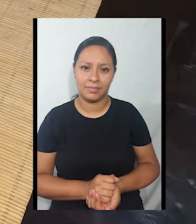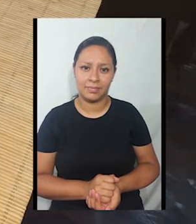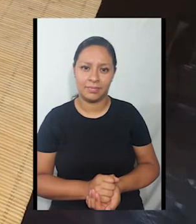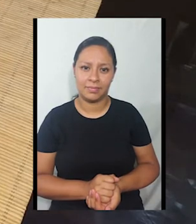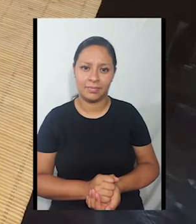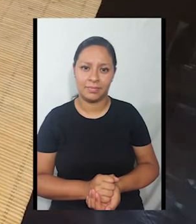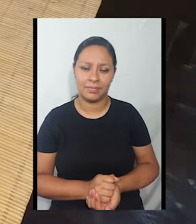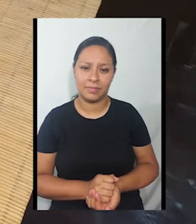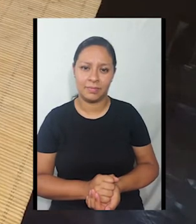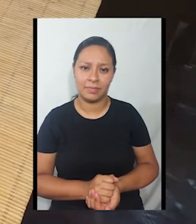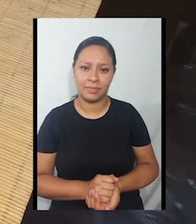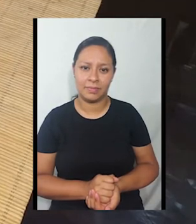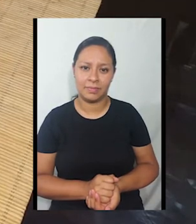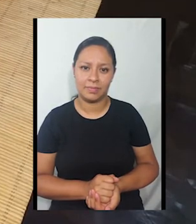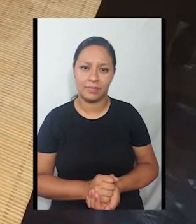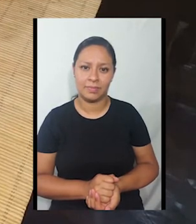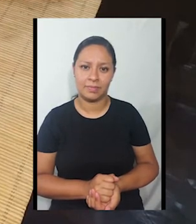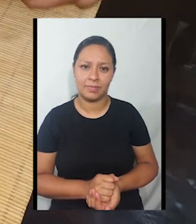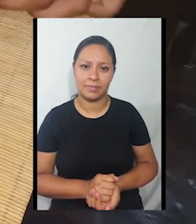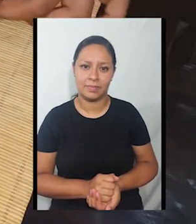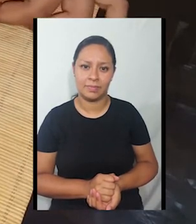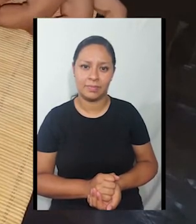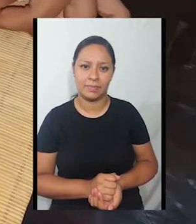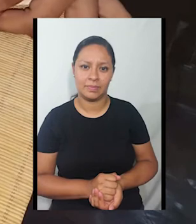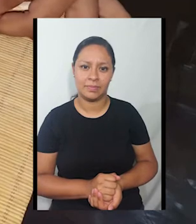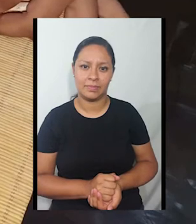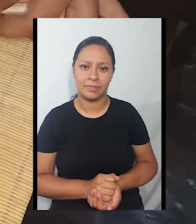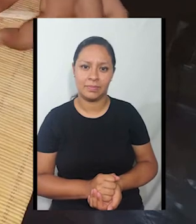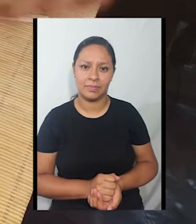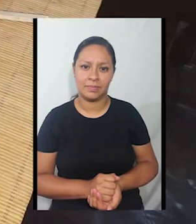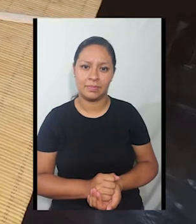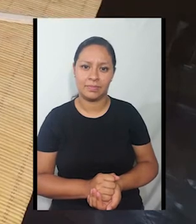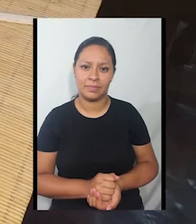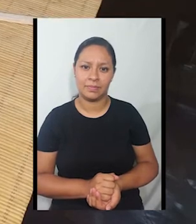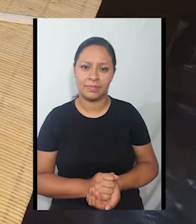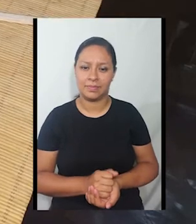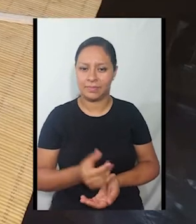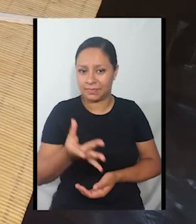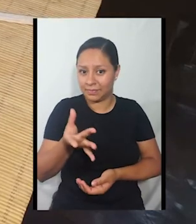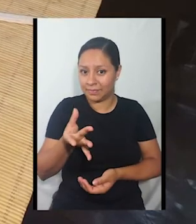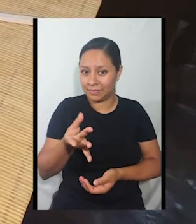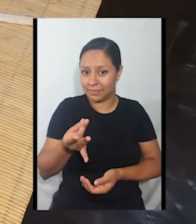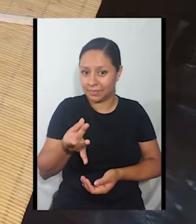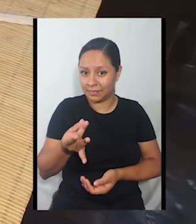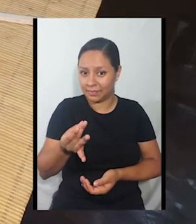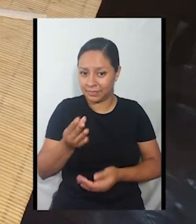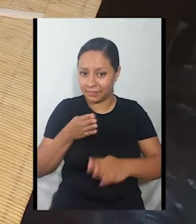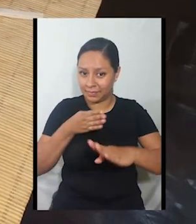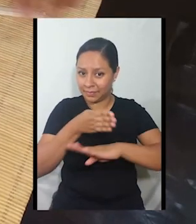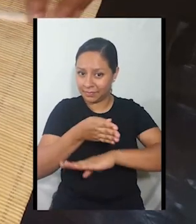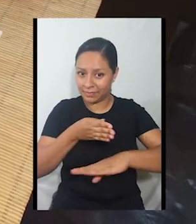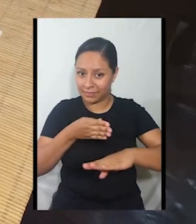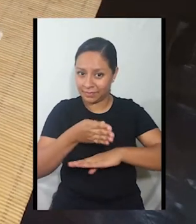en el palillo y lo pegamos a la imagen.